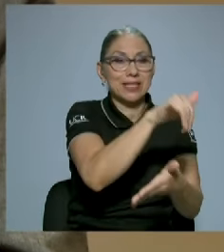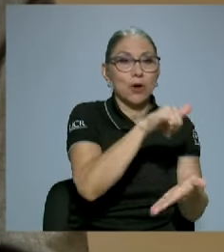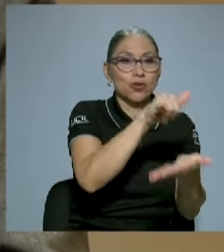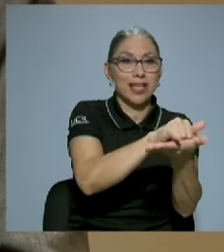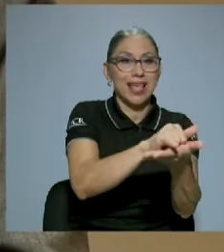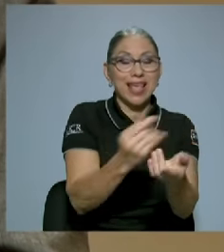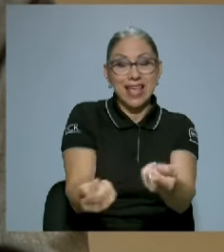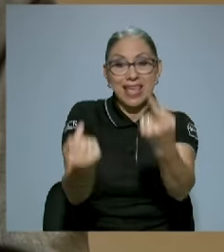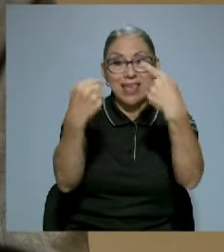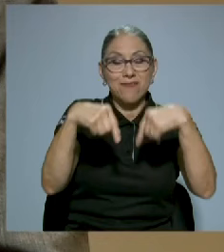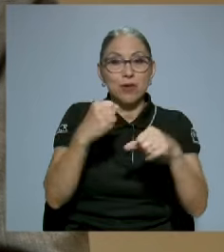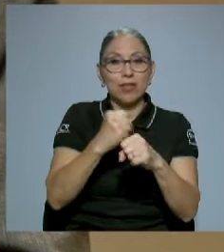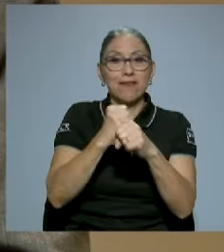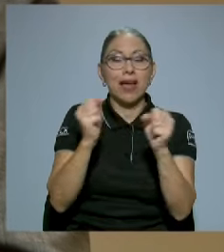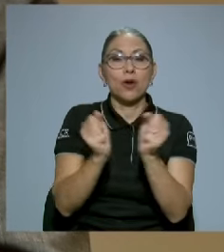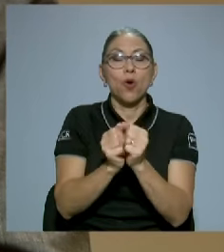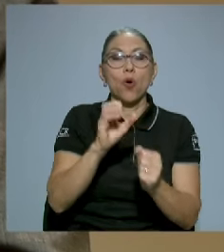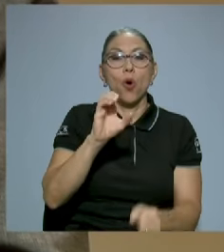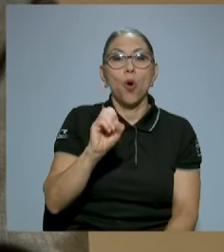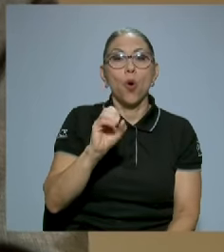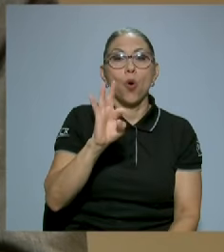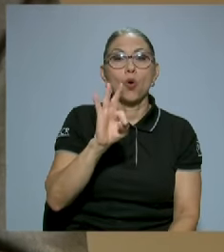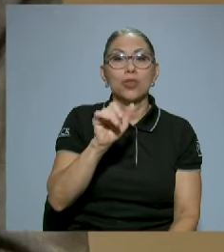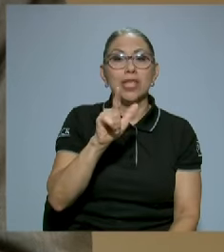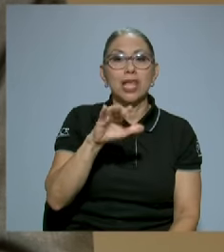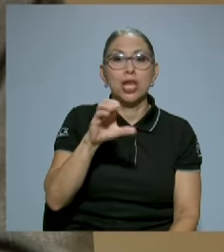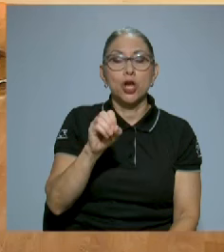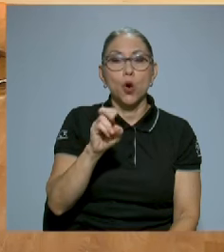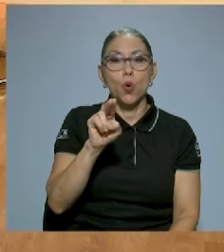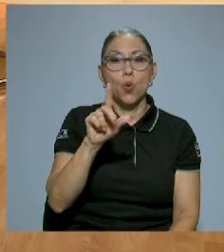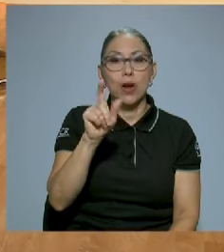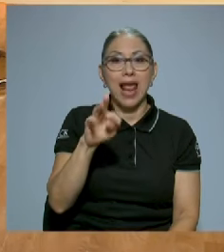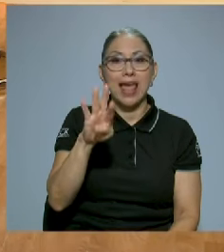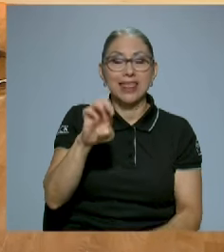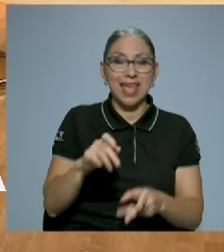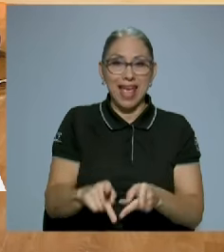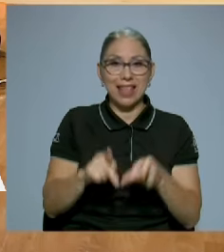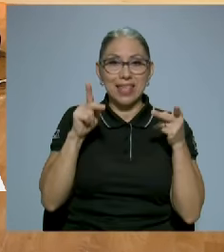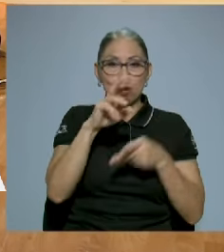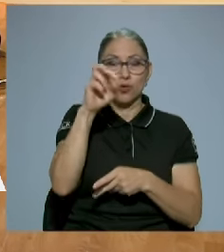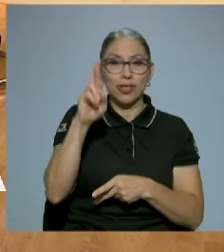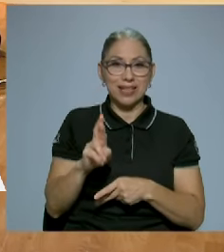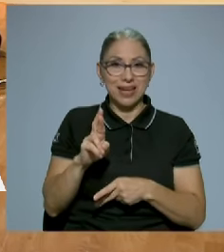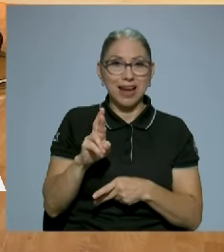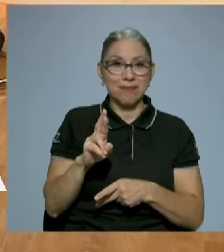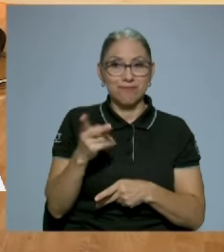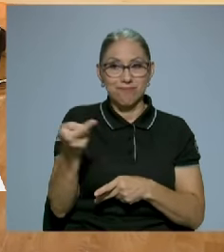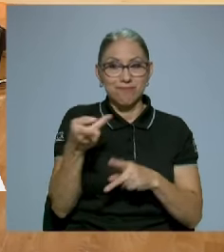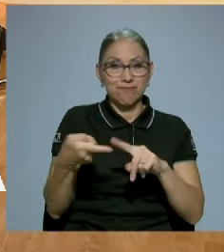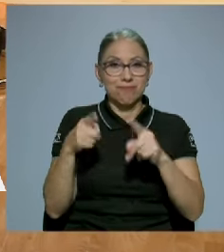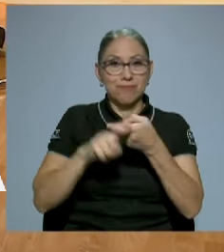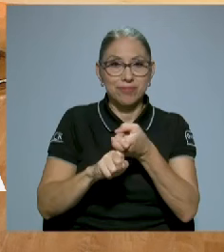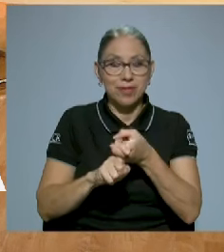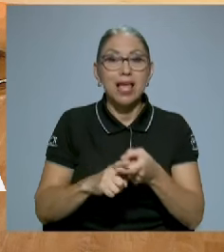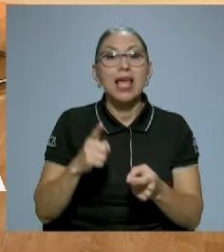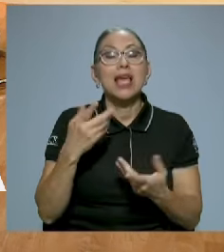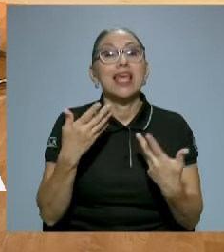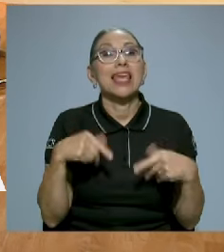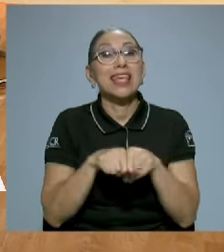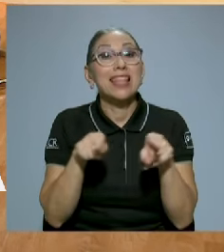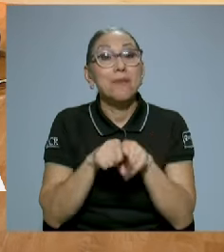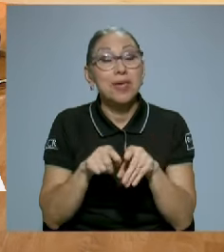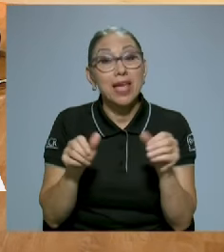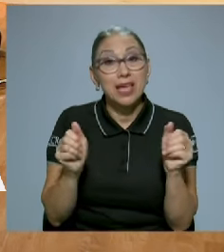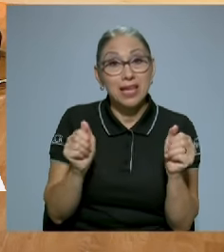que era el otro gran amigo de él, al diario Costa Rica, y en 1984, bajo el ladero también del diario Costa Rica,